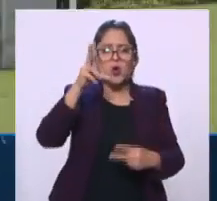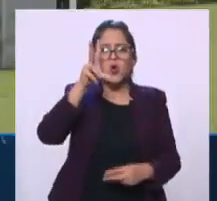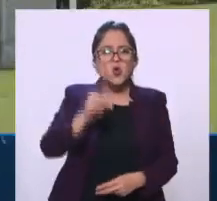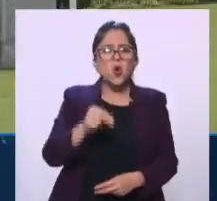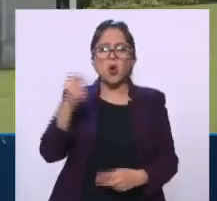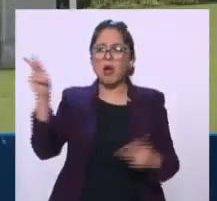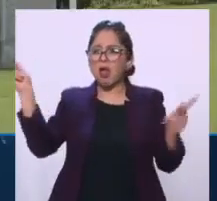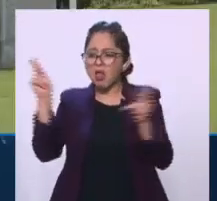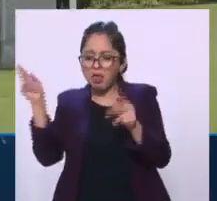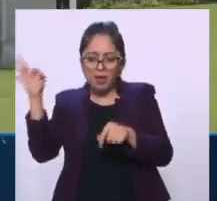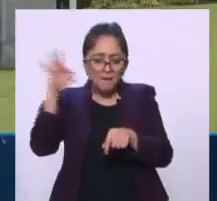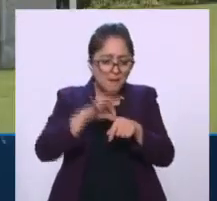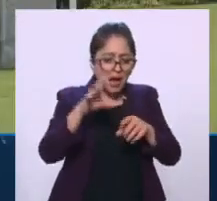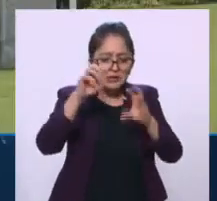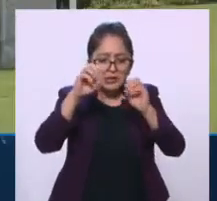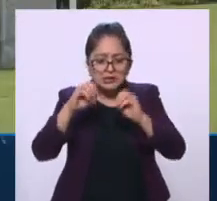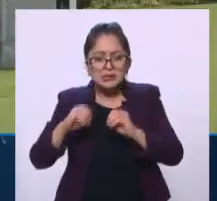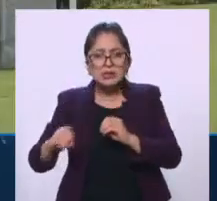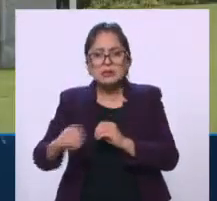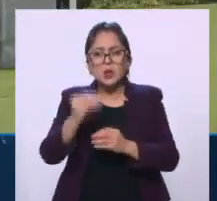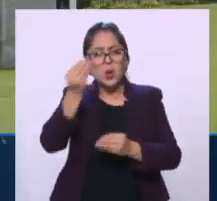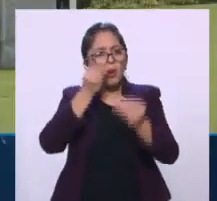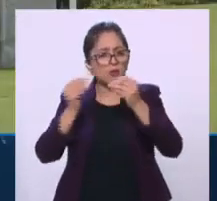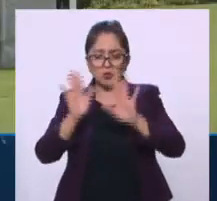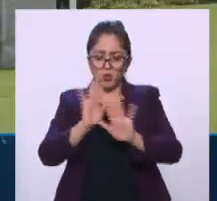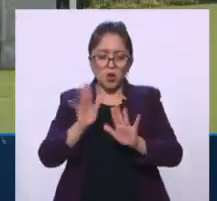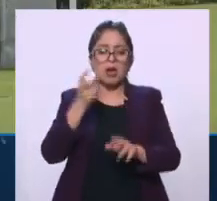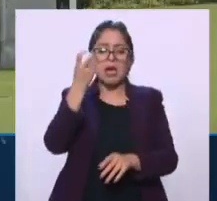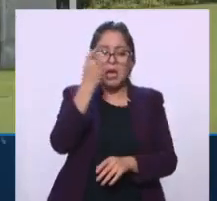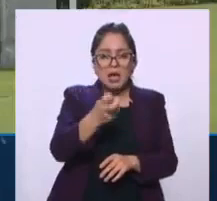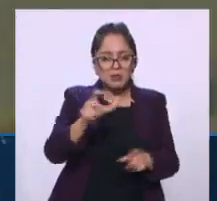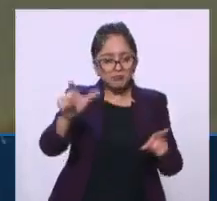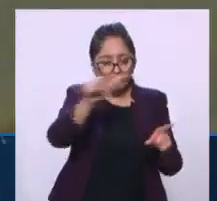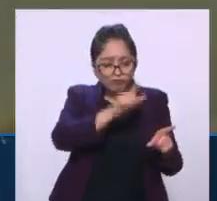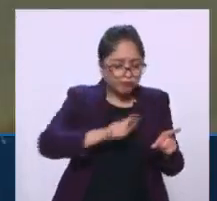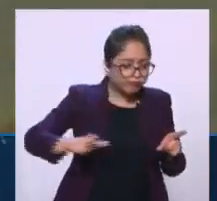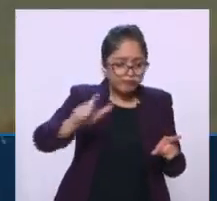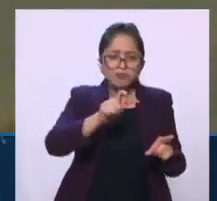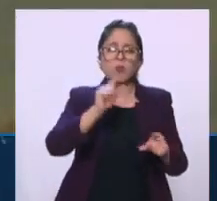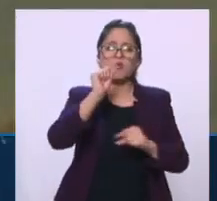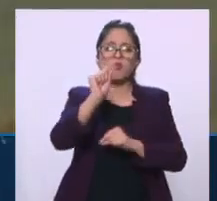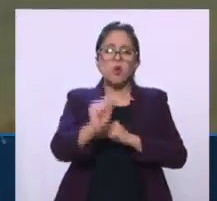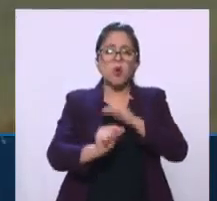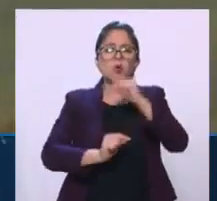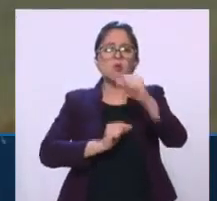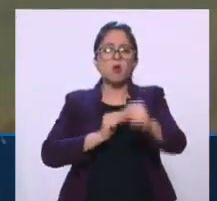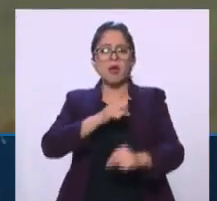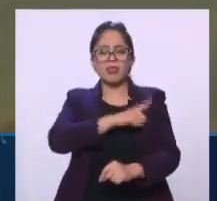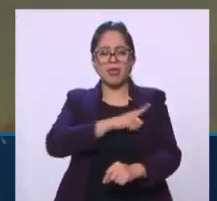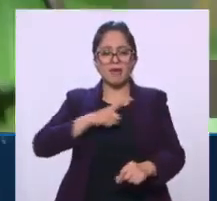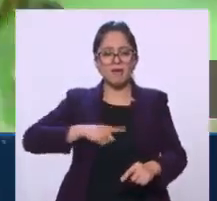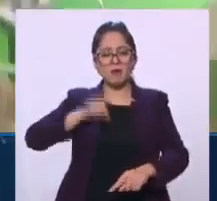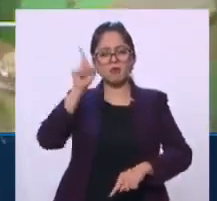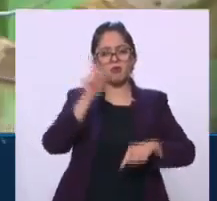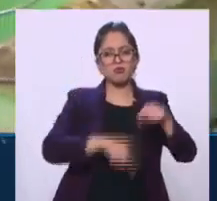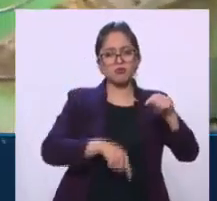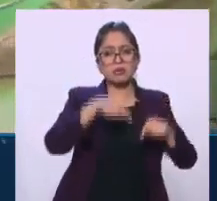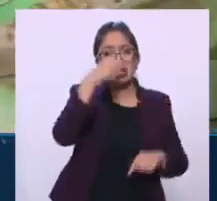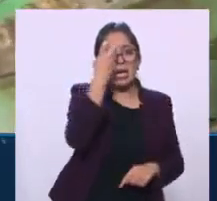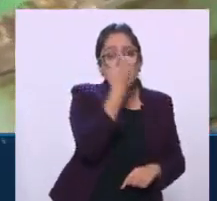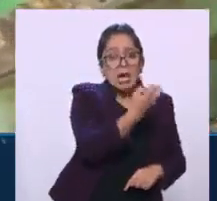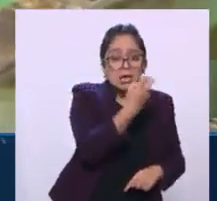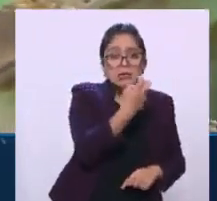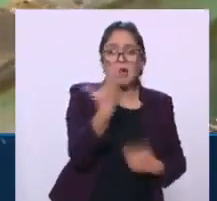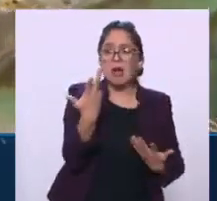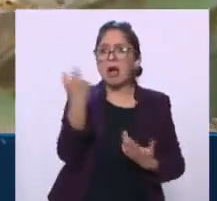Y yo creo que paulatinamente tenemos que ir también dejando o se tiene que ir dejando este herbicida, glifosato, que pues